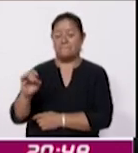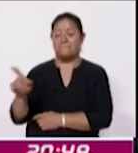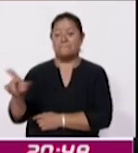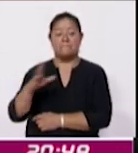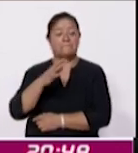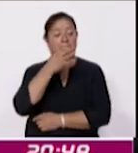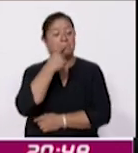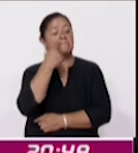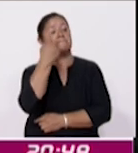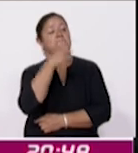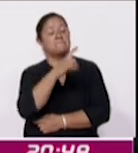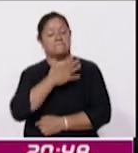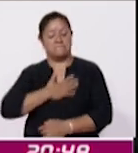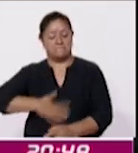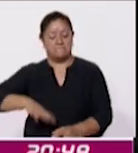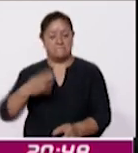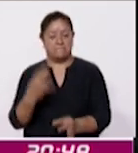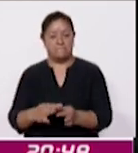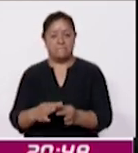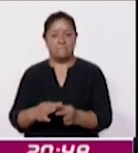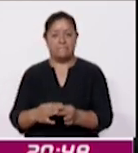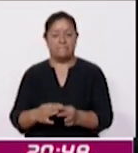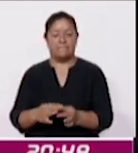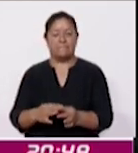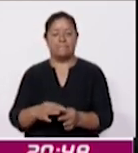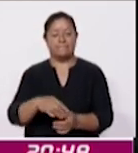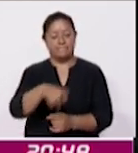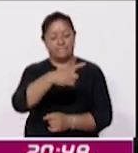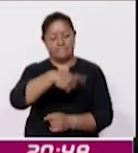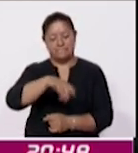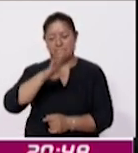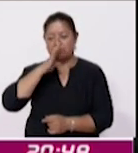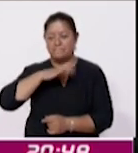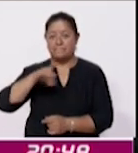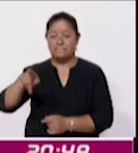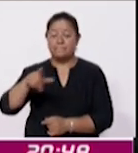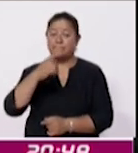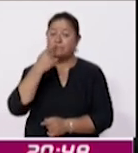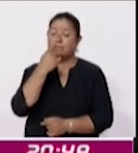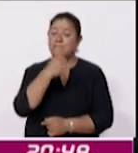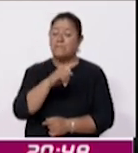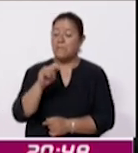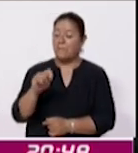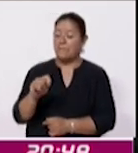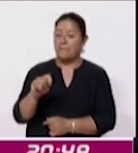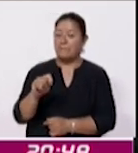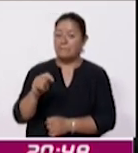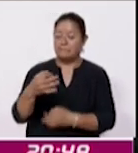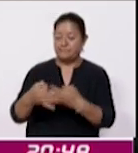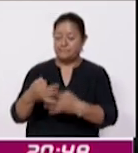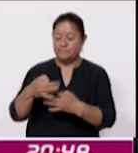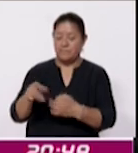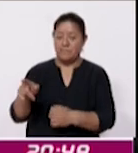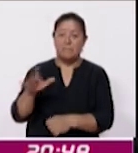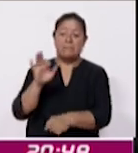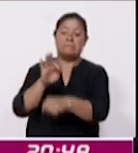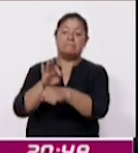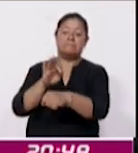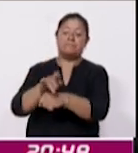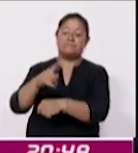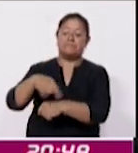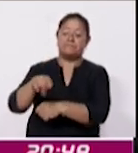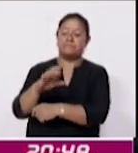de fraude por parte de la oposición Según la sentencia el tribunal acusado de servir al chavismo gobernante